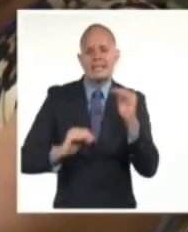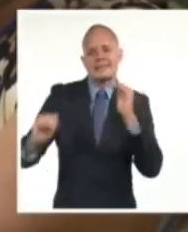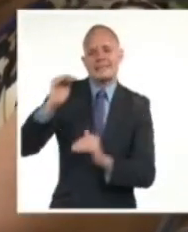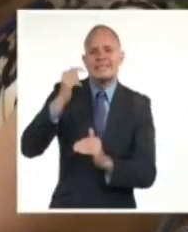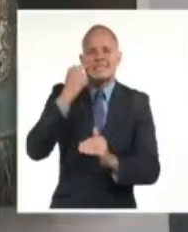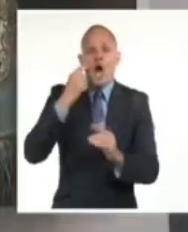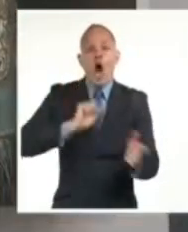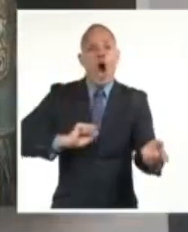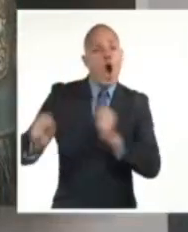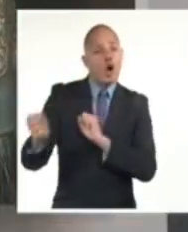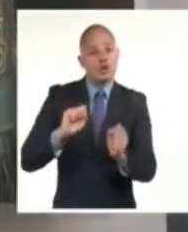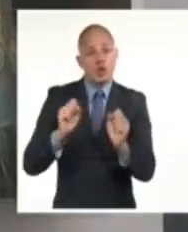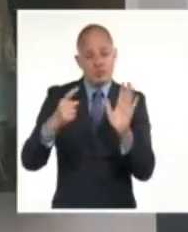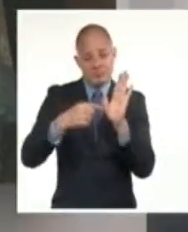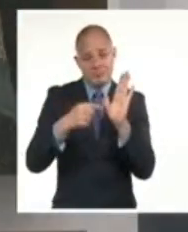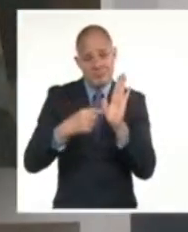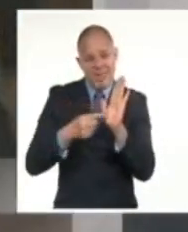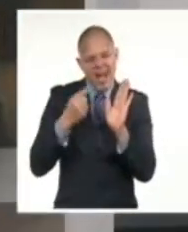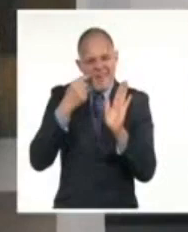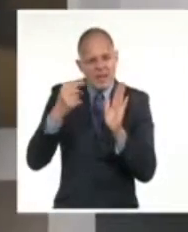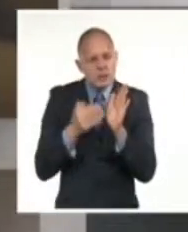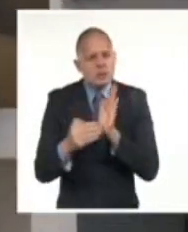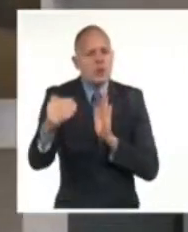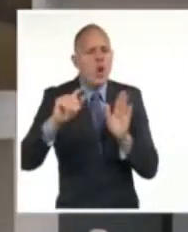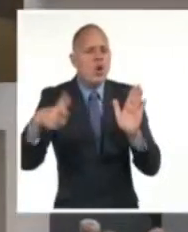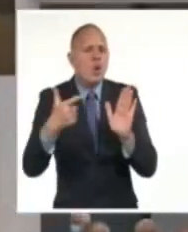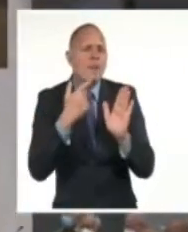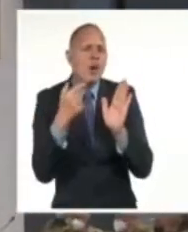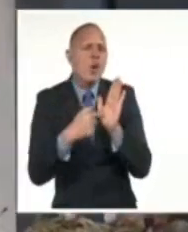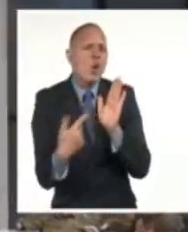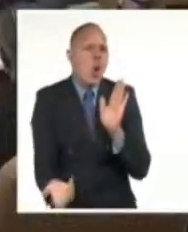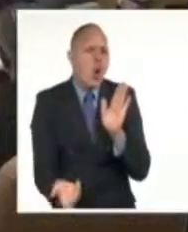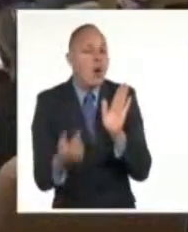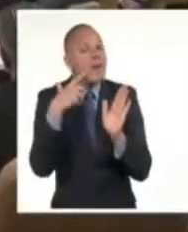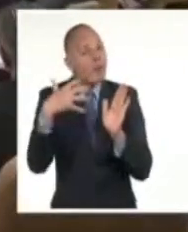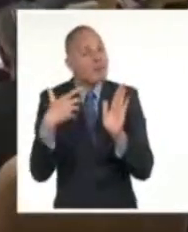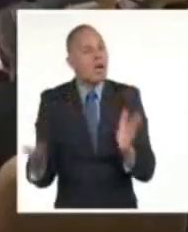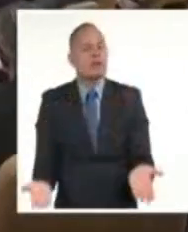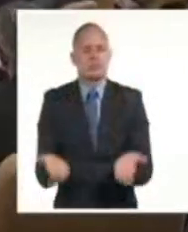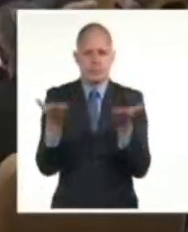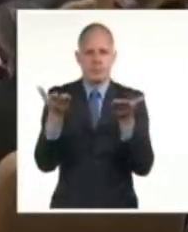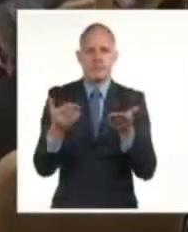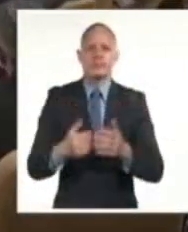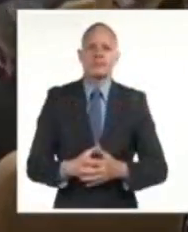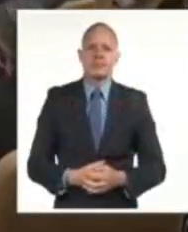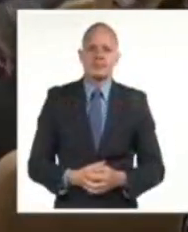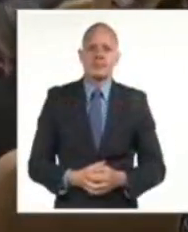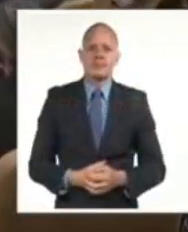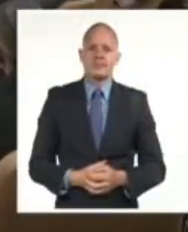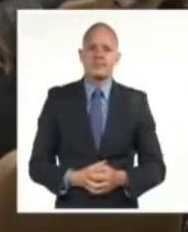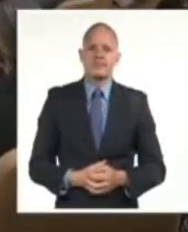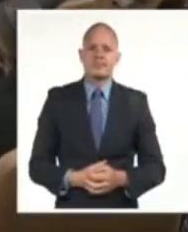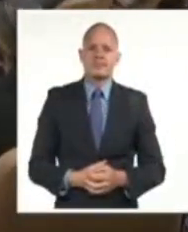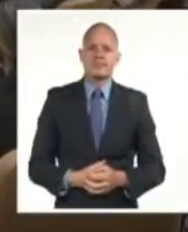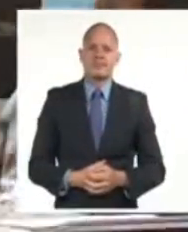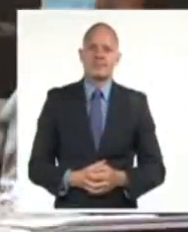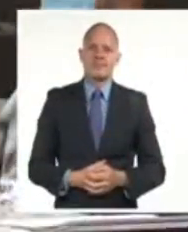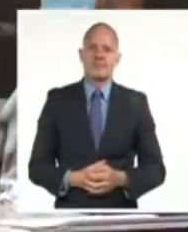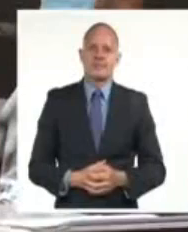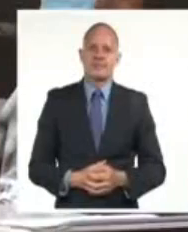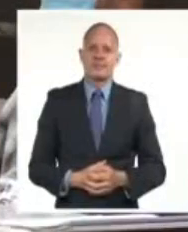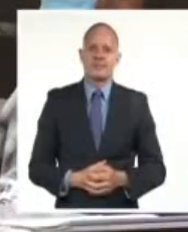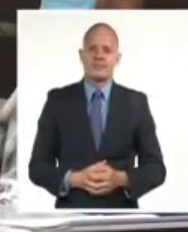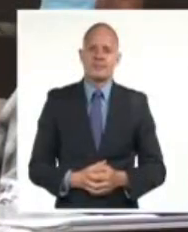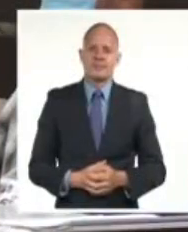control de su implementación debido a su gran importancia en el desarrollo del país. Talía González y Estelilian